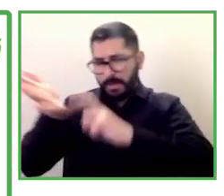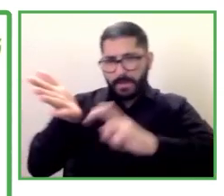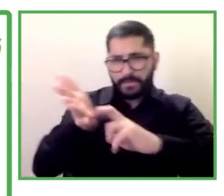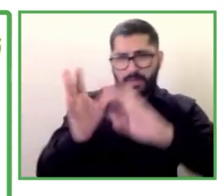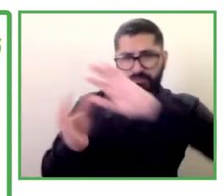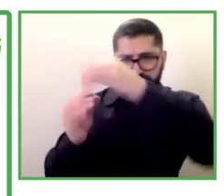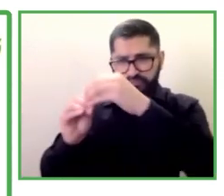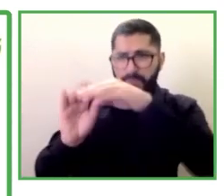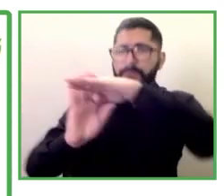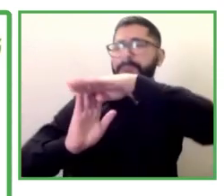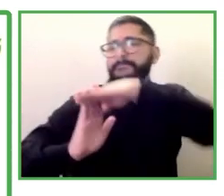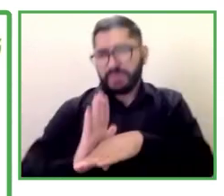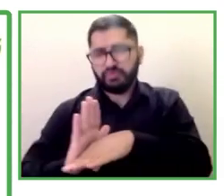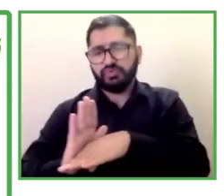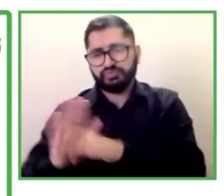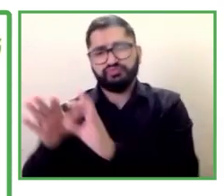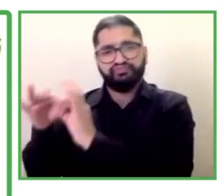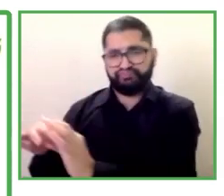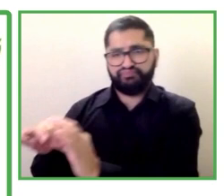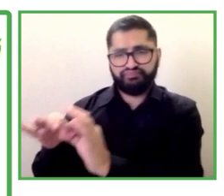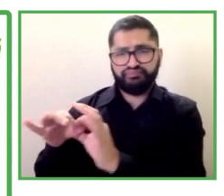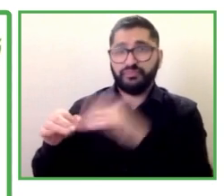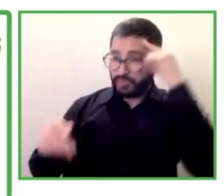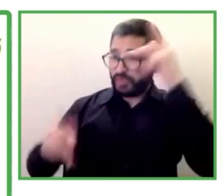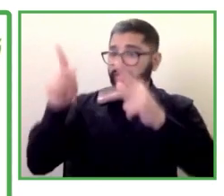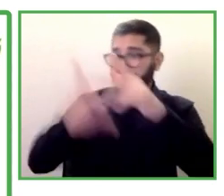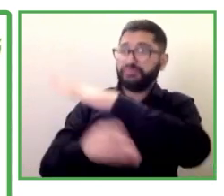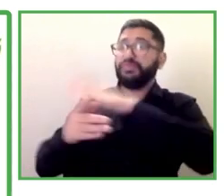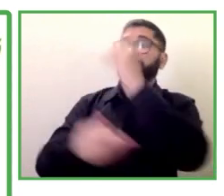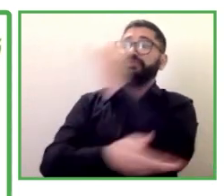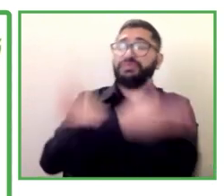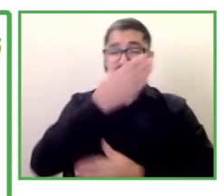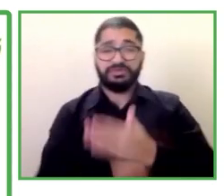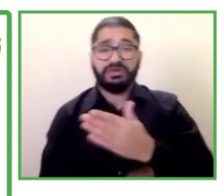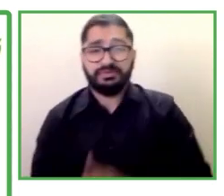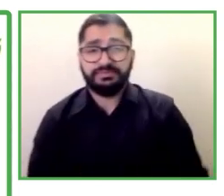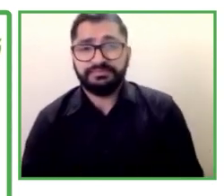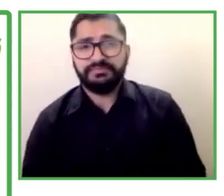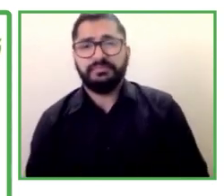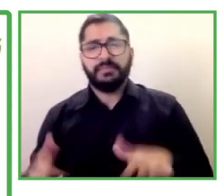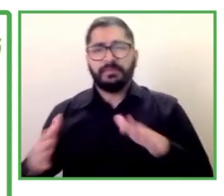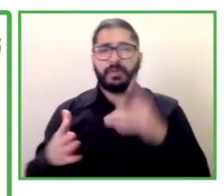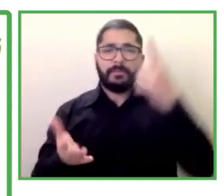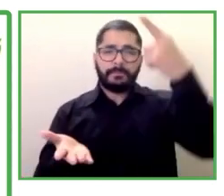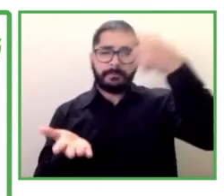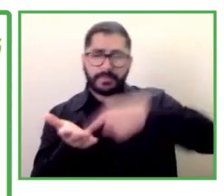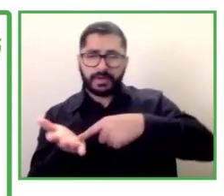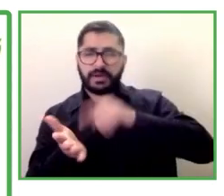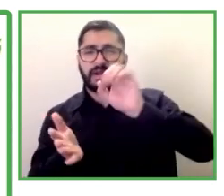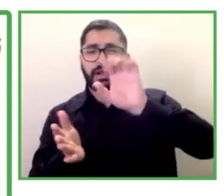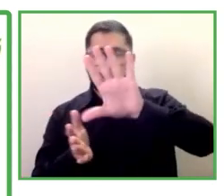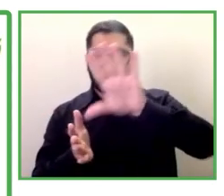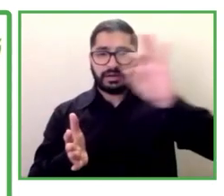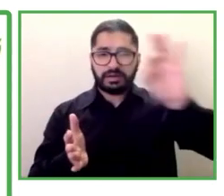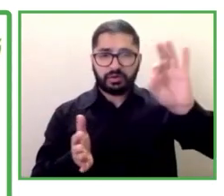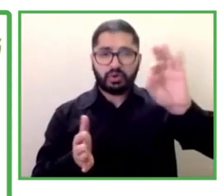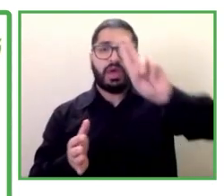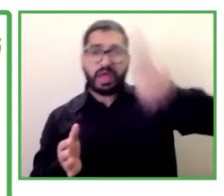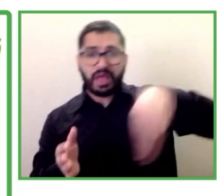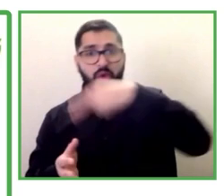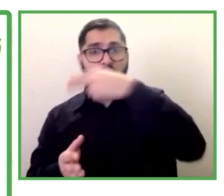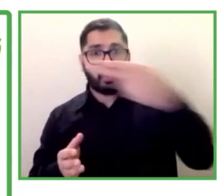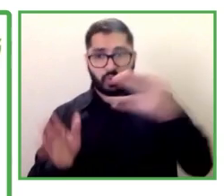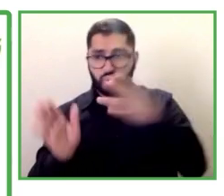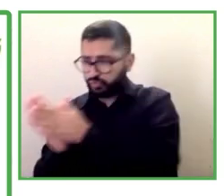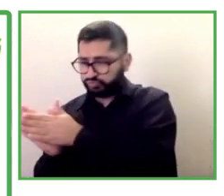para personas con discapacidad de 1.500 euros anuales durante 4 años se incluye